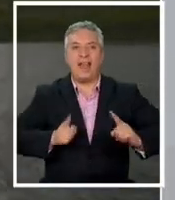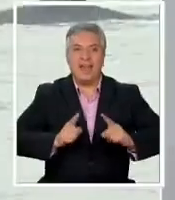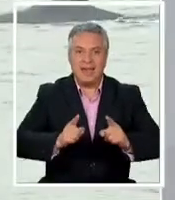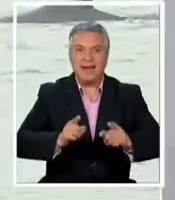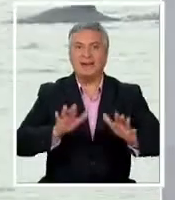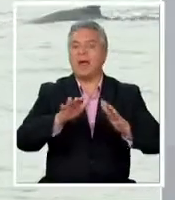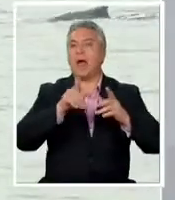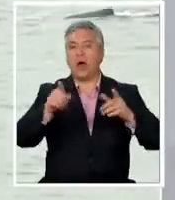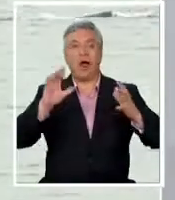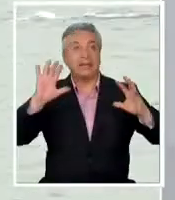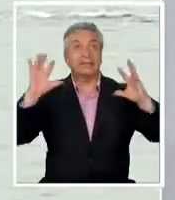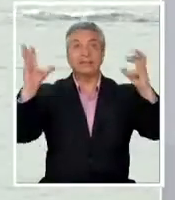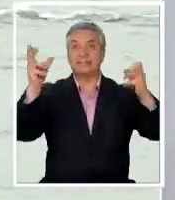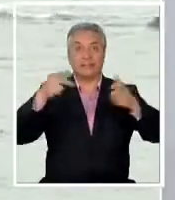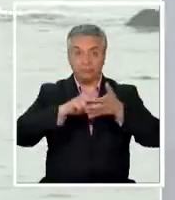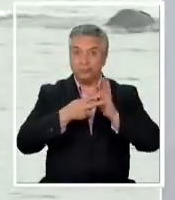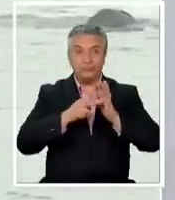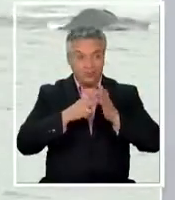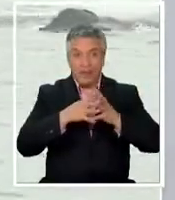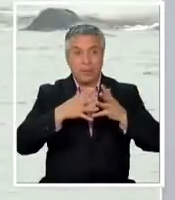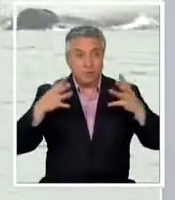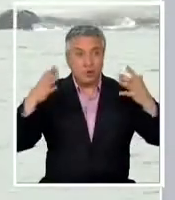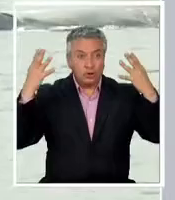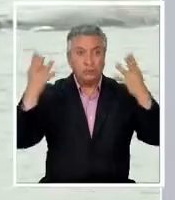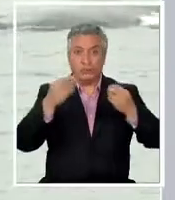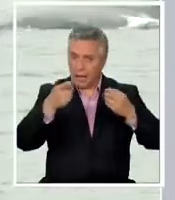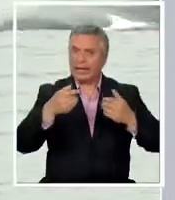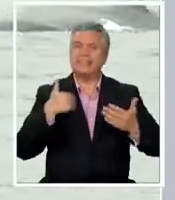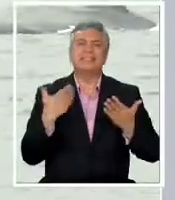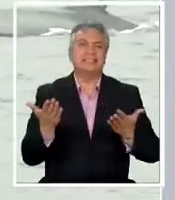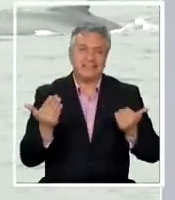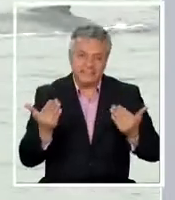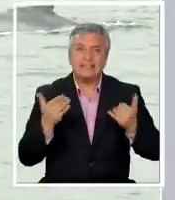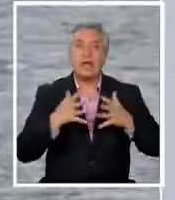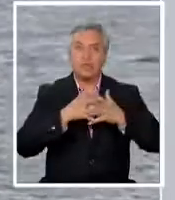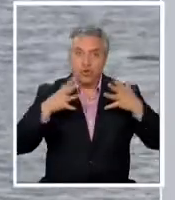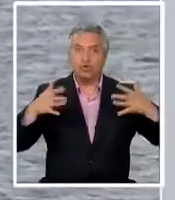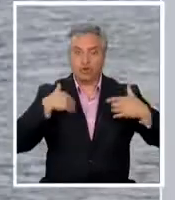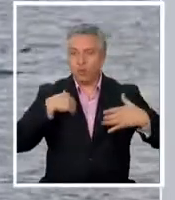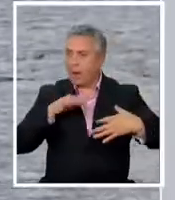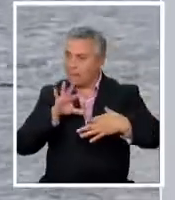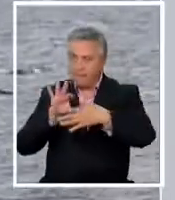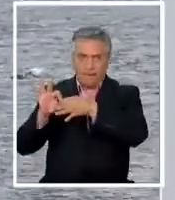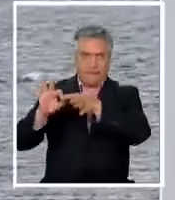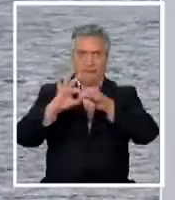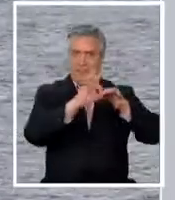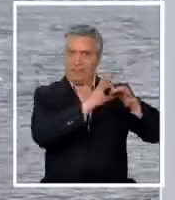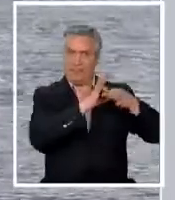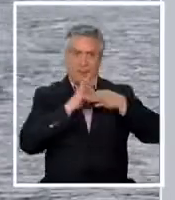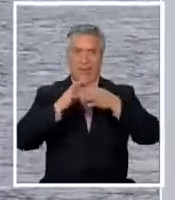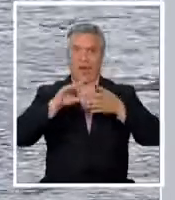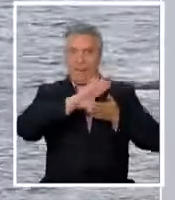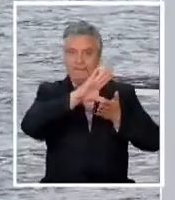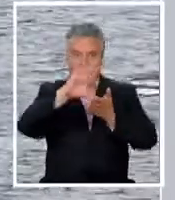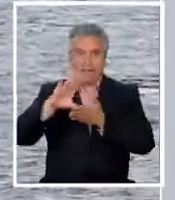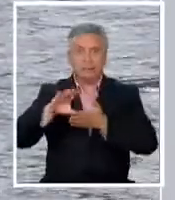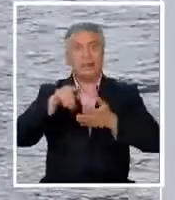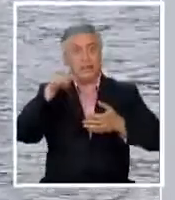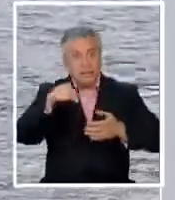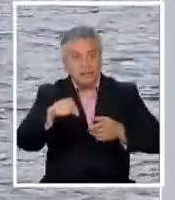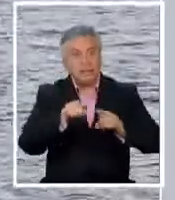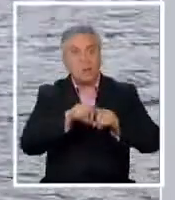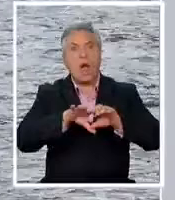tiempos de crisis climática requerimos más que nunca más que nunca el multilateralismo quiero insistir en que este es un acuerdo de